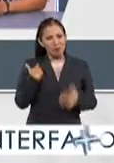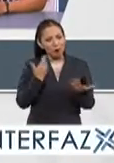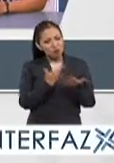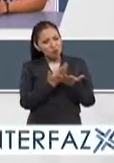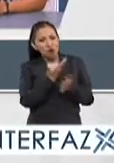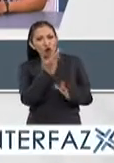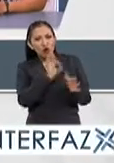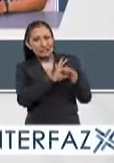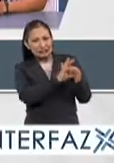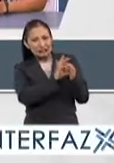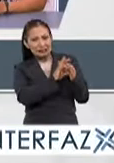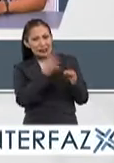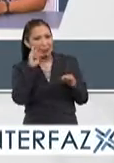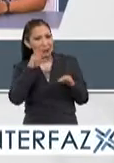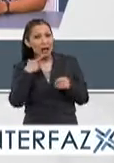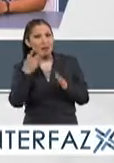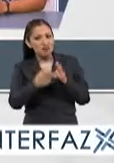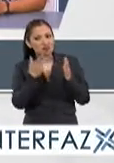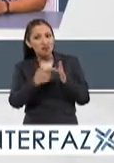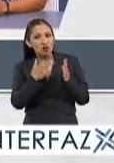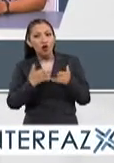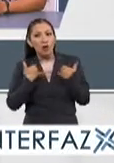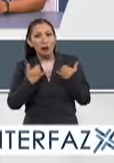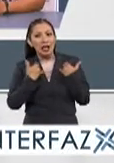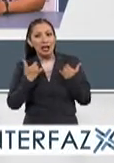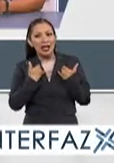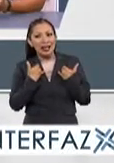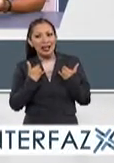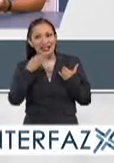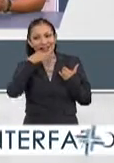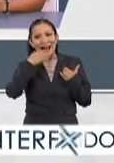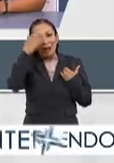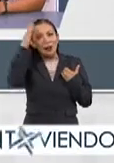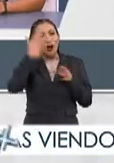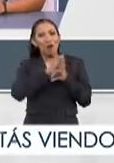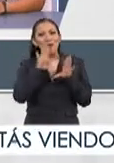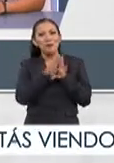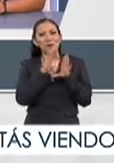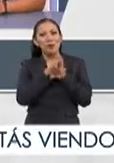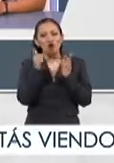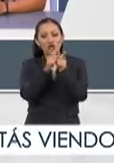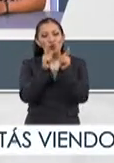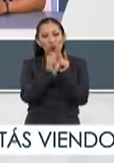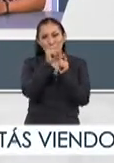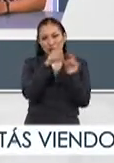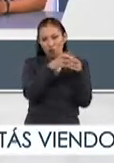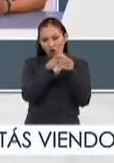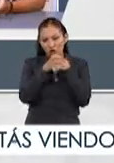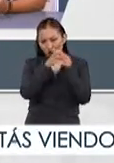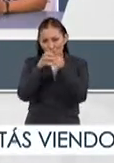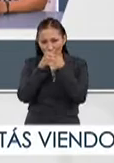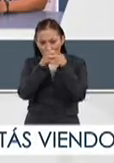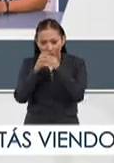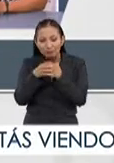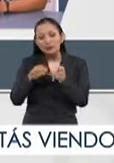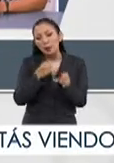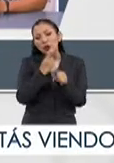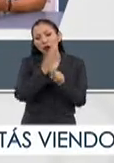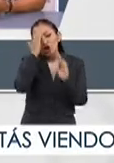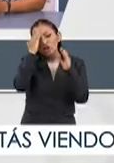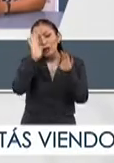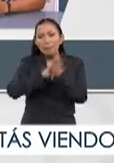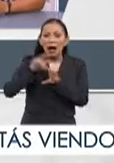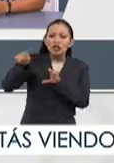cercanía con ellos. Sí, vimos ahí que sales varias veces con un chico árabe. Sí, es que eran como que de nuestro grupito. Y tuvimos la oportunidad de